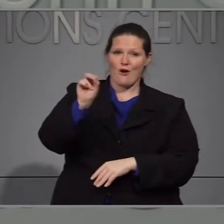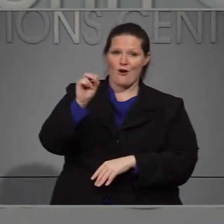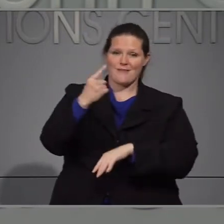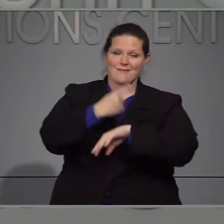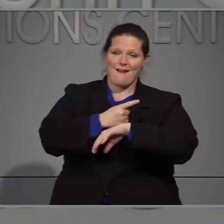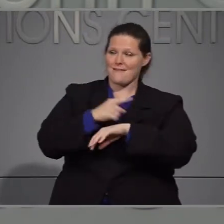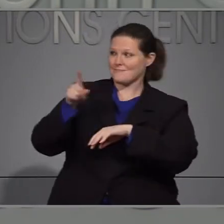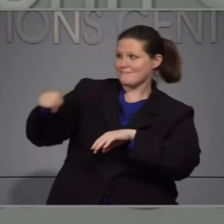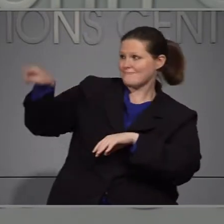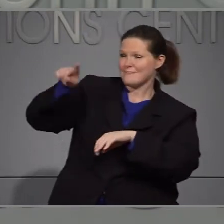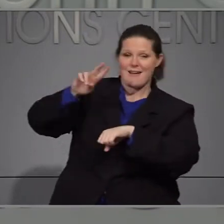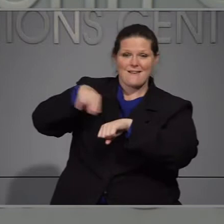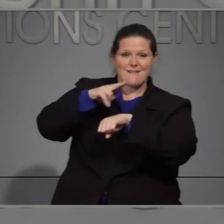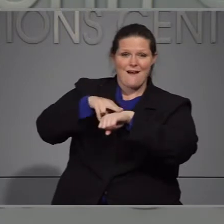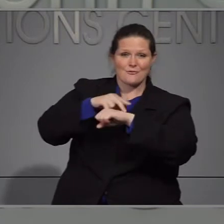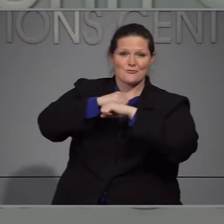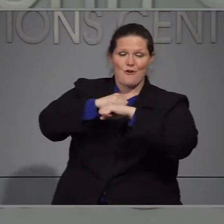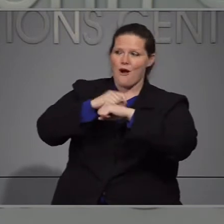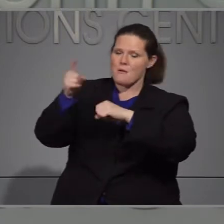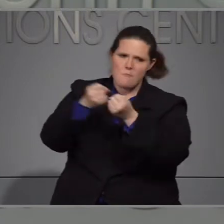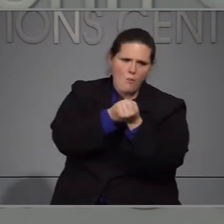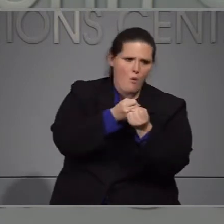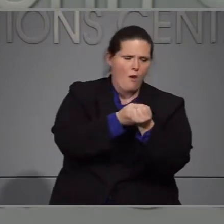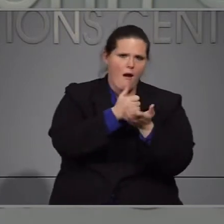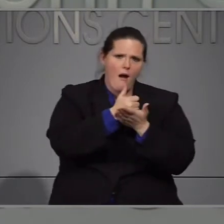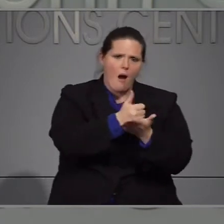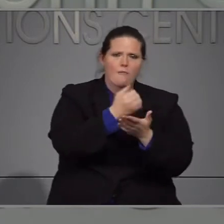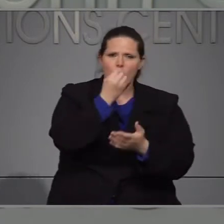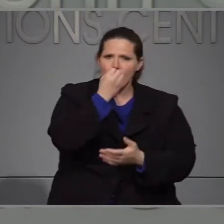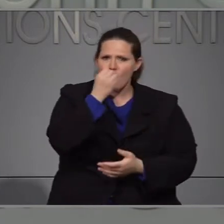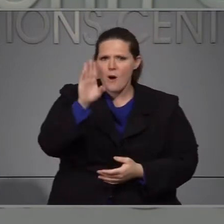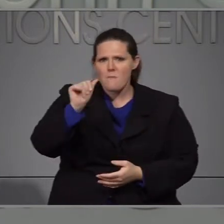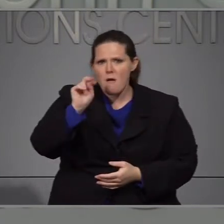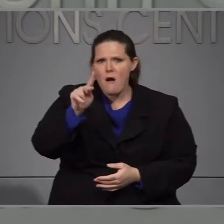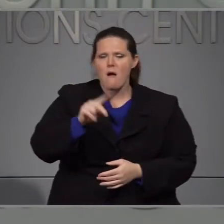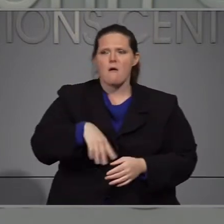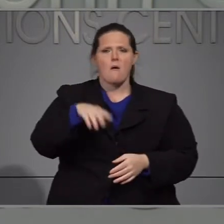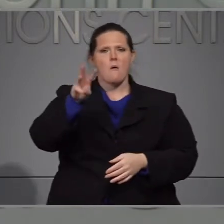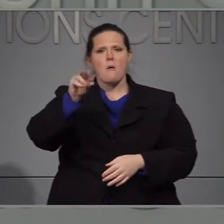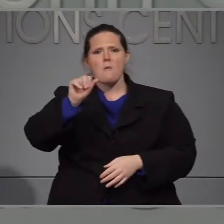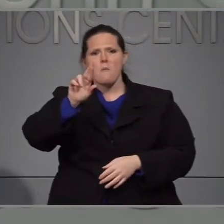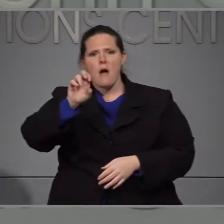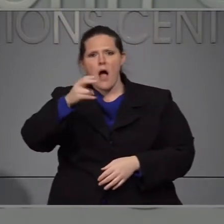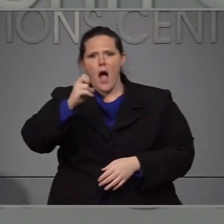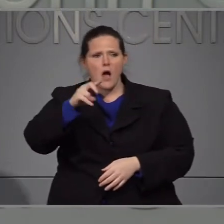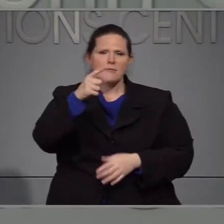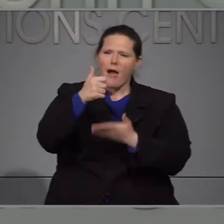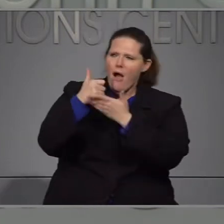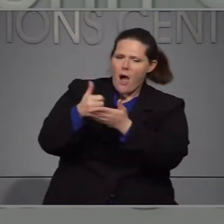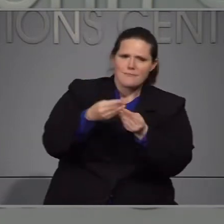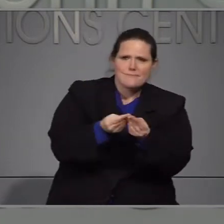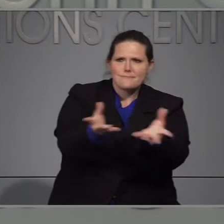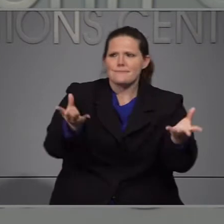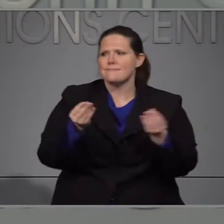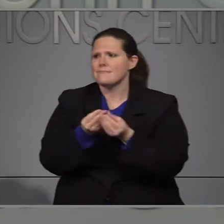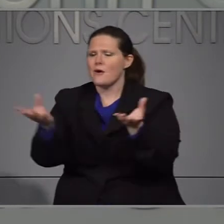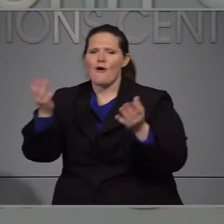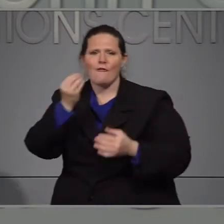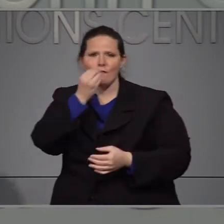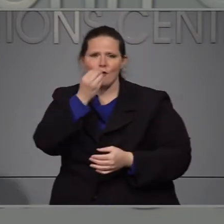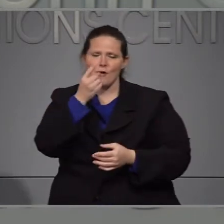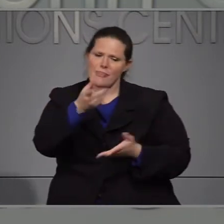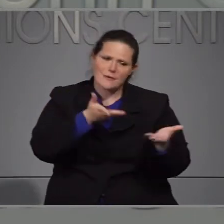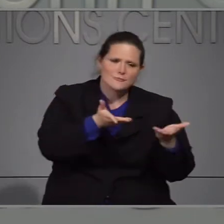ciento treinta días el personal de la Guardia Nacional apoyado a los bancos de alimentos y con almacenamiento y